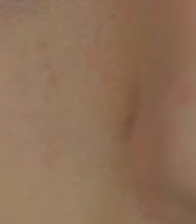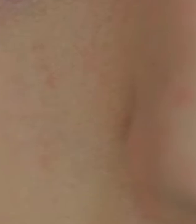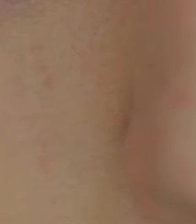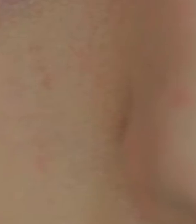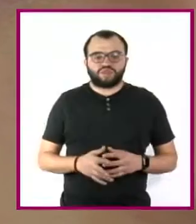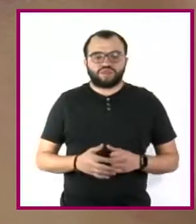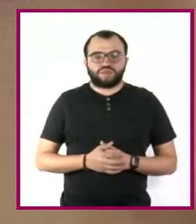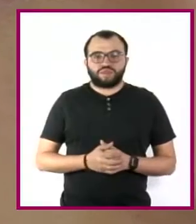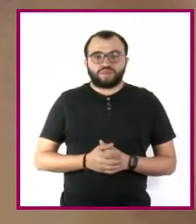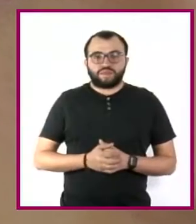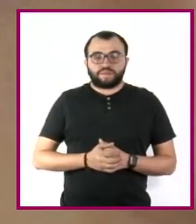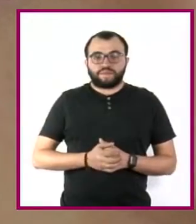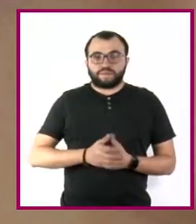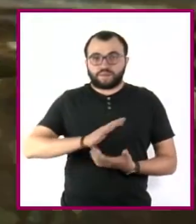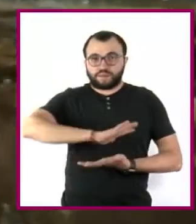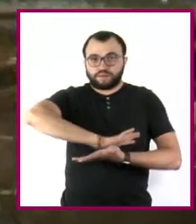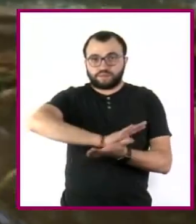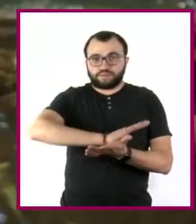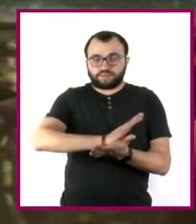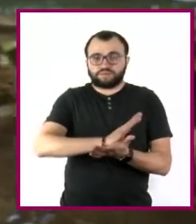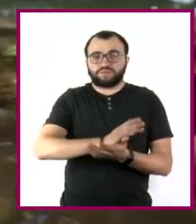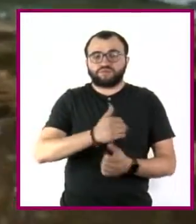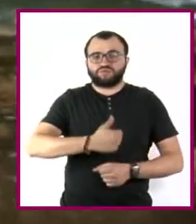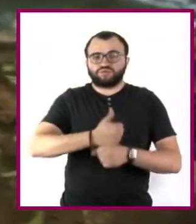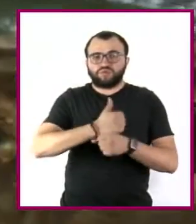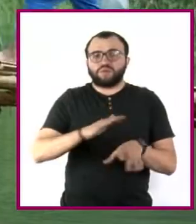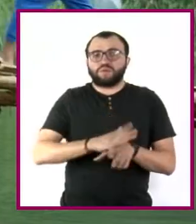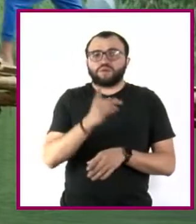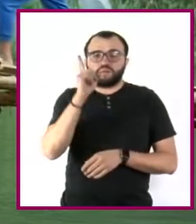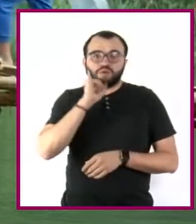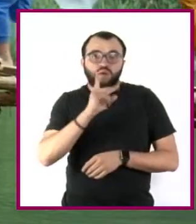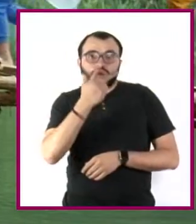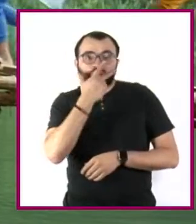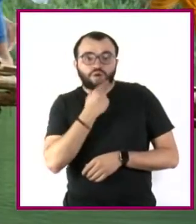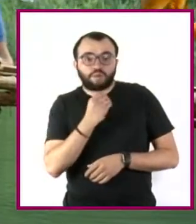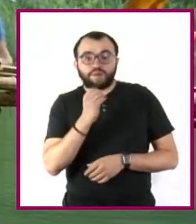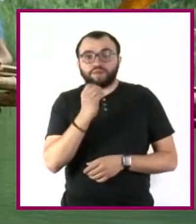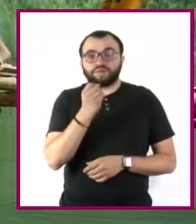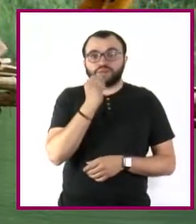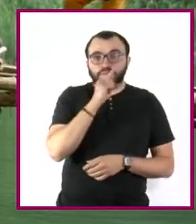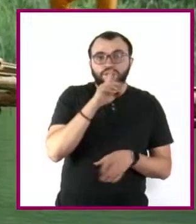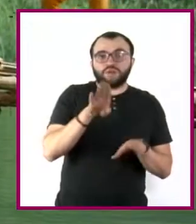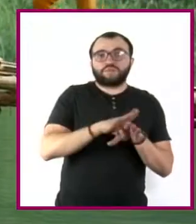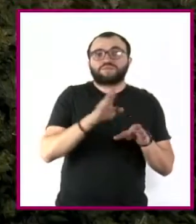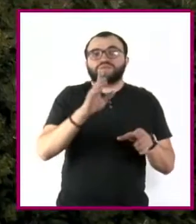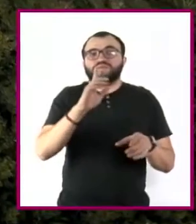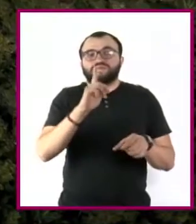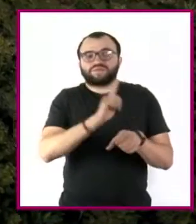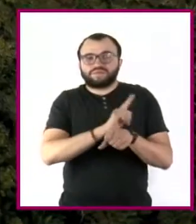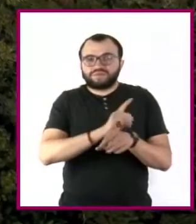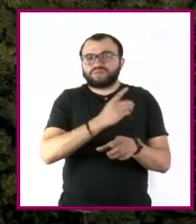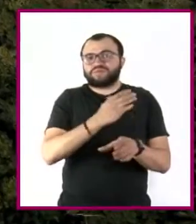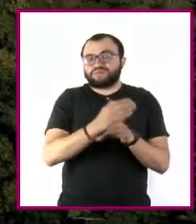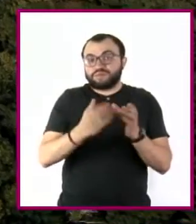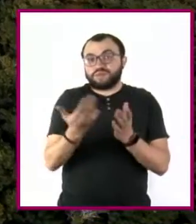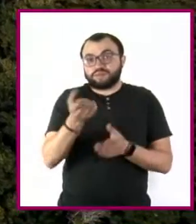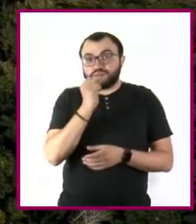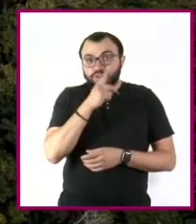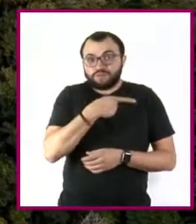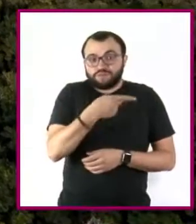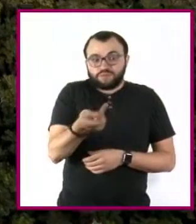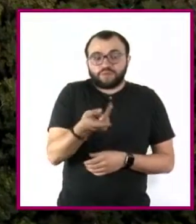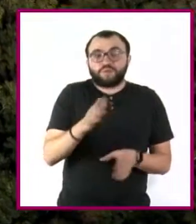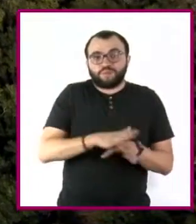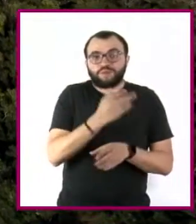Transcription discriminación que se sufre por género, por origen étnico, incluso por la pobreza, ha sido parte de la historia. Por ello, es analizada